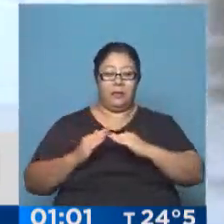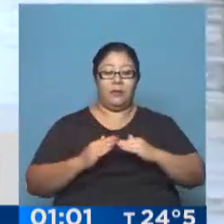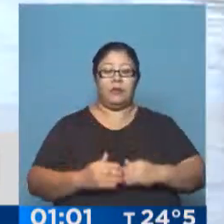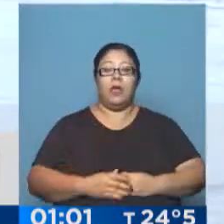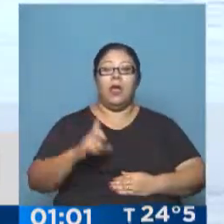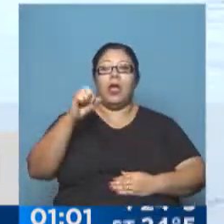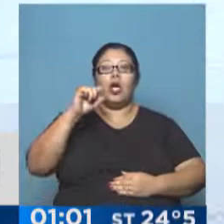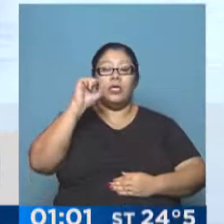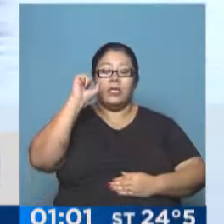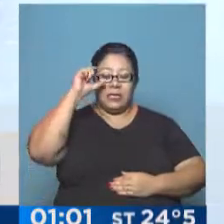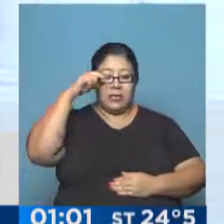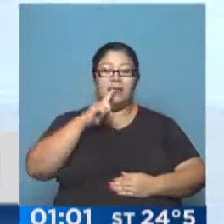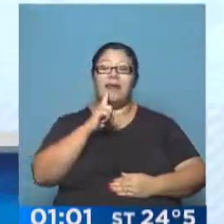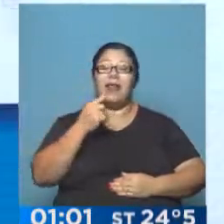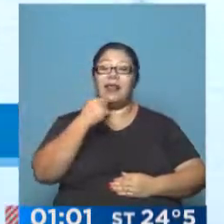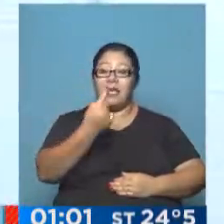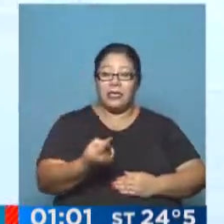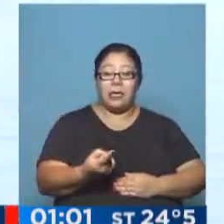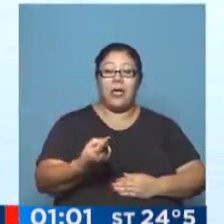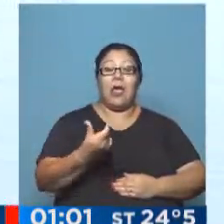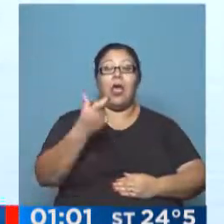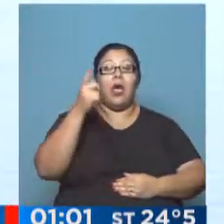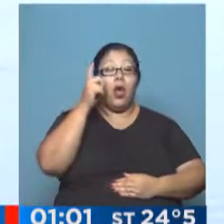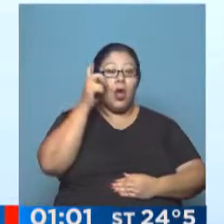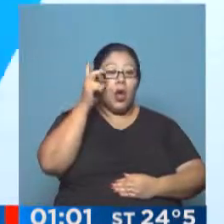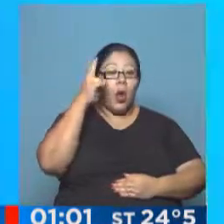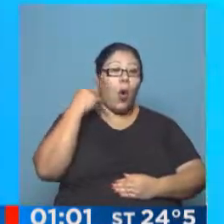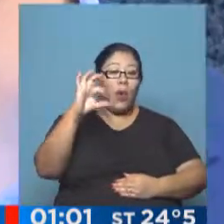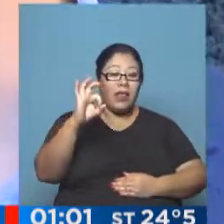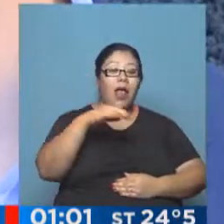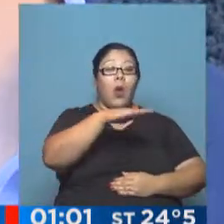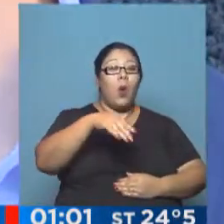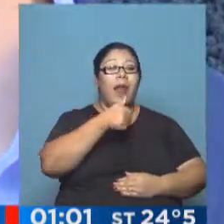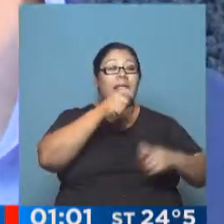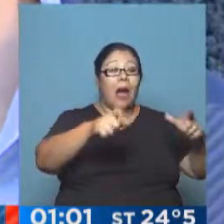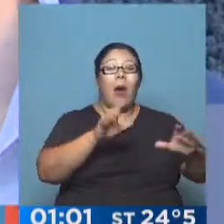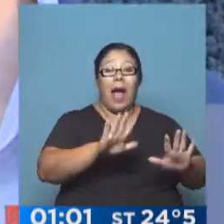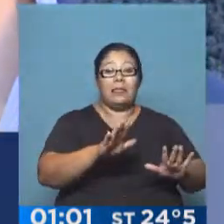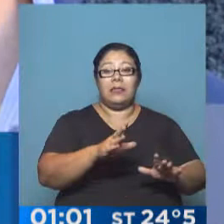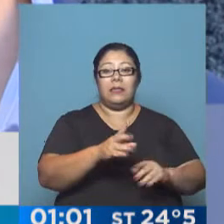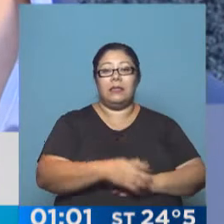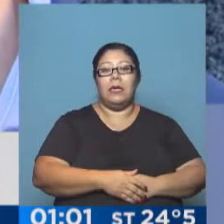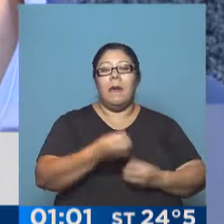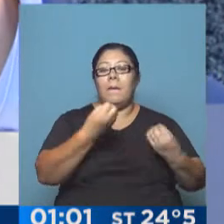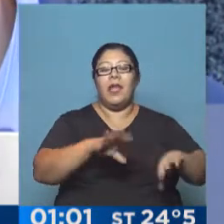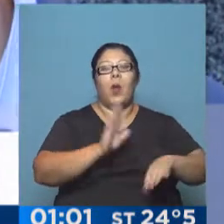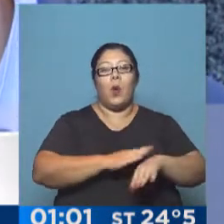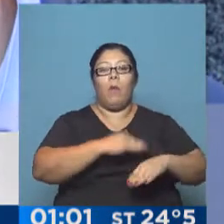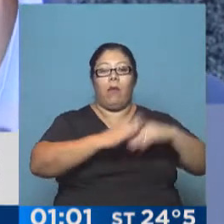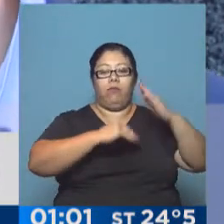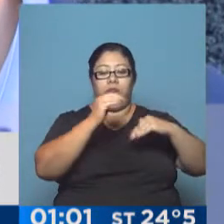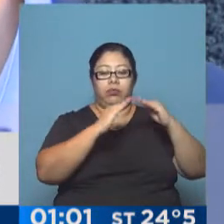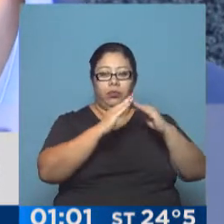90 reservorios y 18 corren el mismo riesgo. Facundo Moyano criticó los cambios en